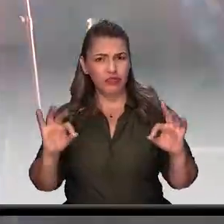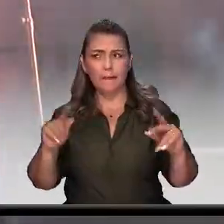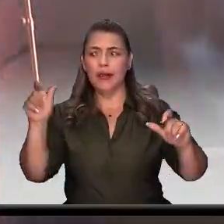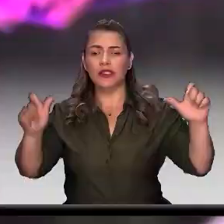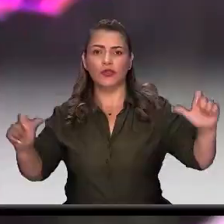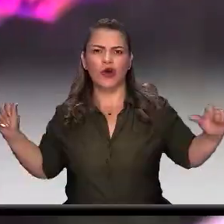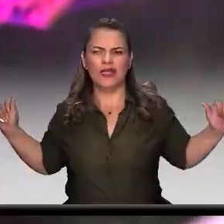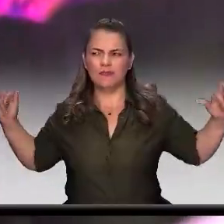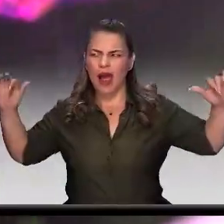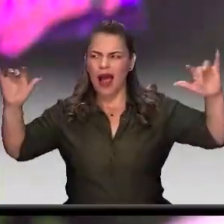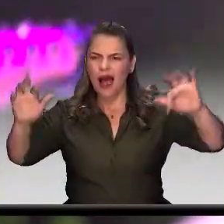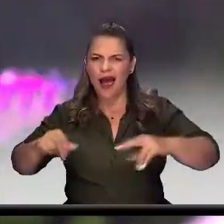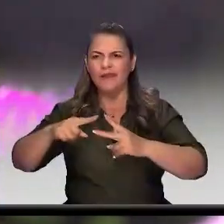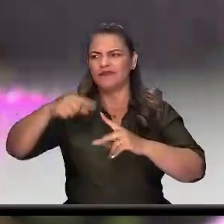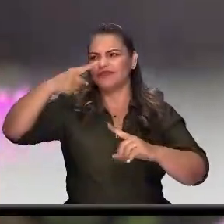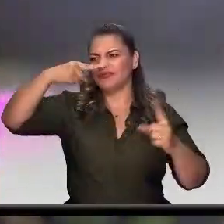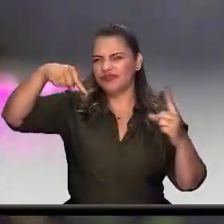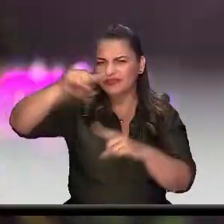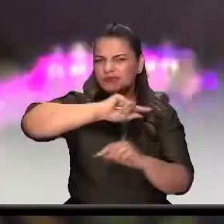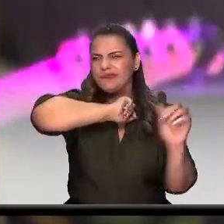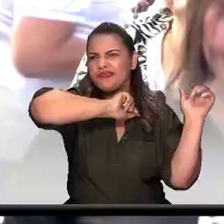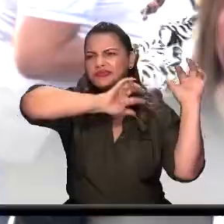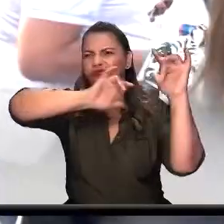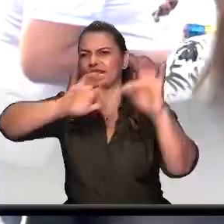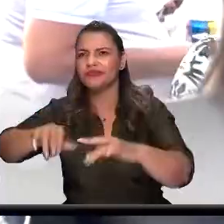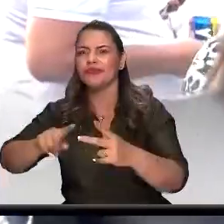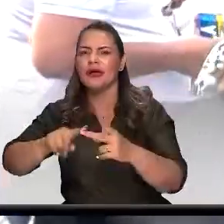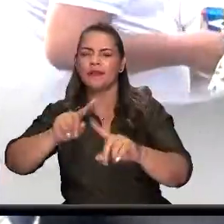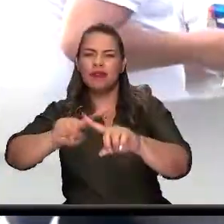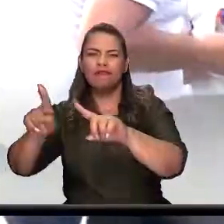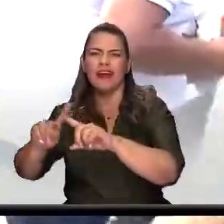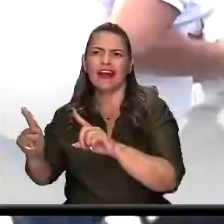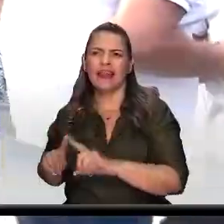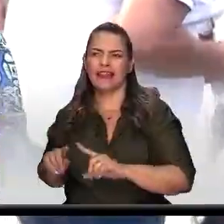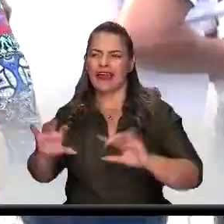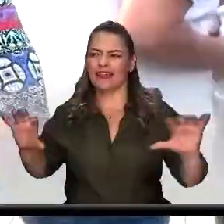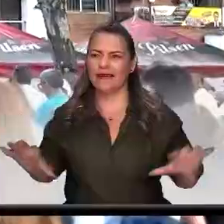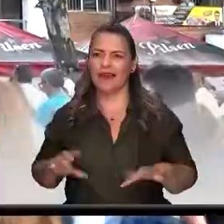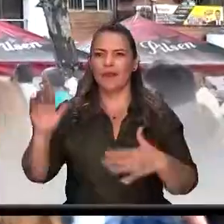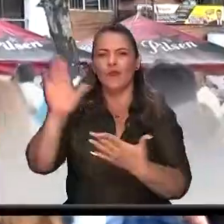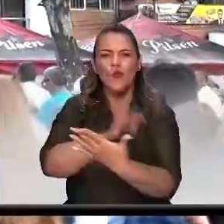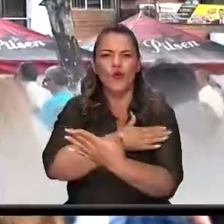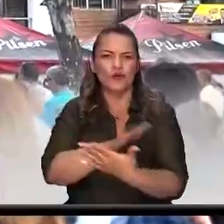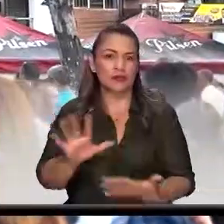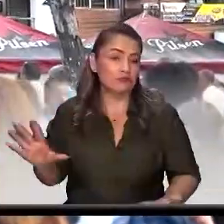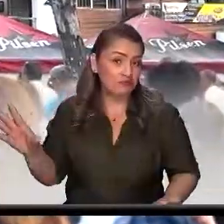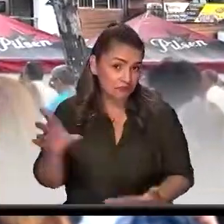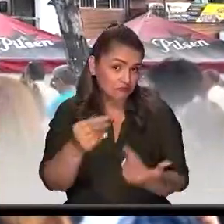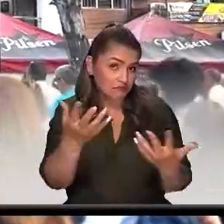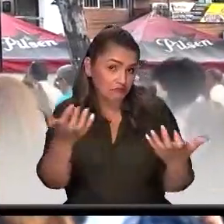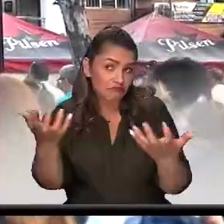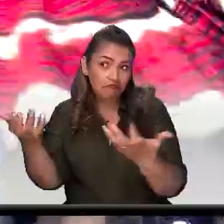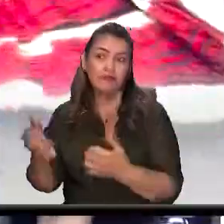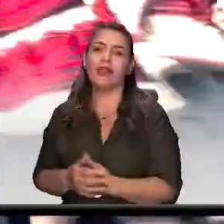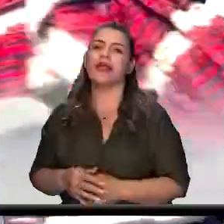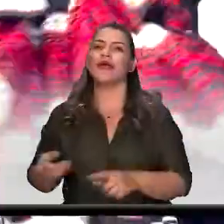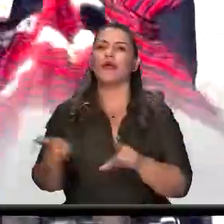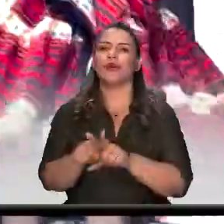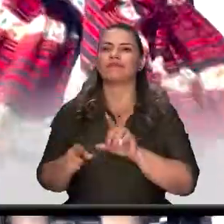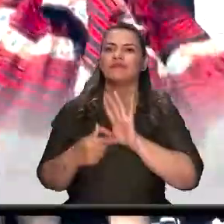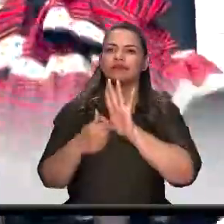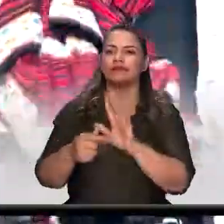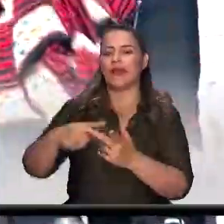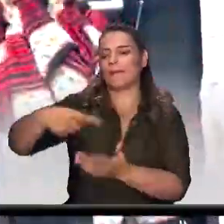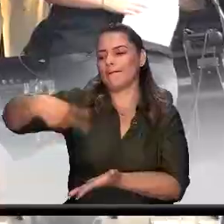disfrutaron del talento itagüiseño con una variada gama de espectáculos, música para todos los gustos, así como presentaciones de danza,